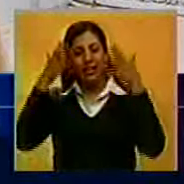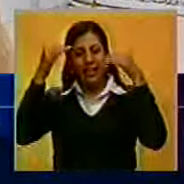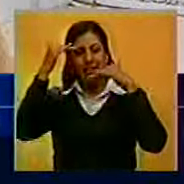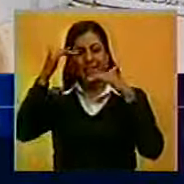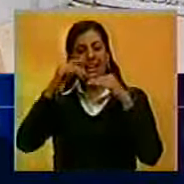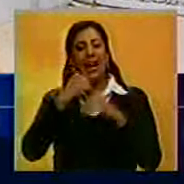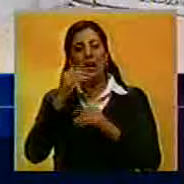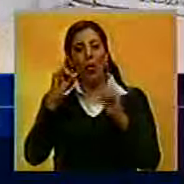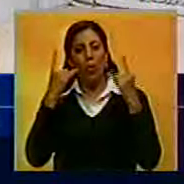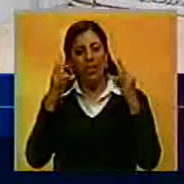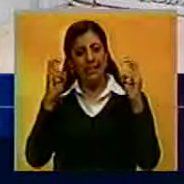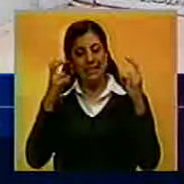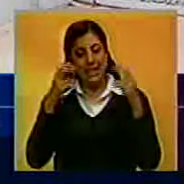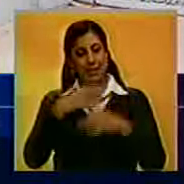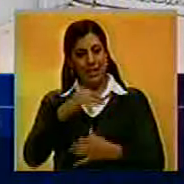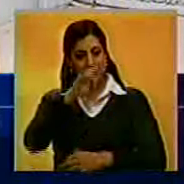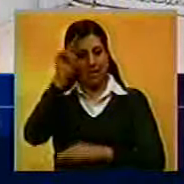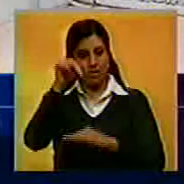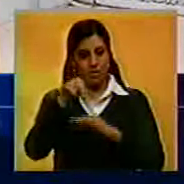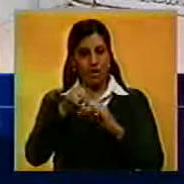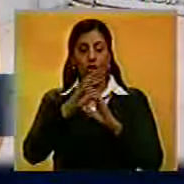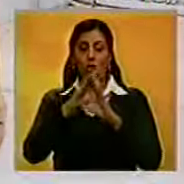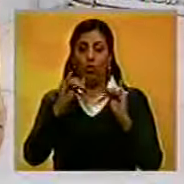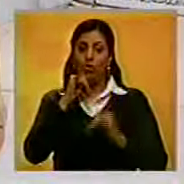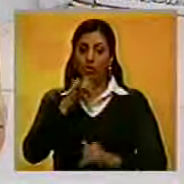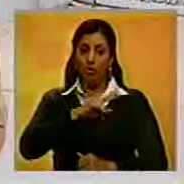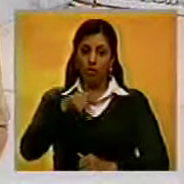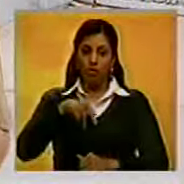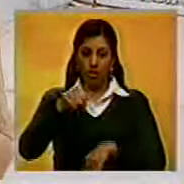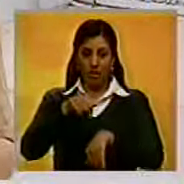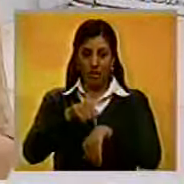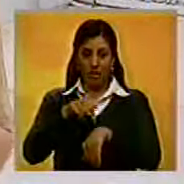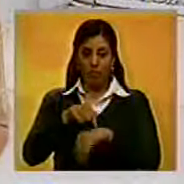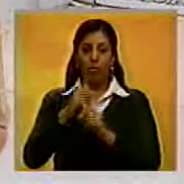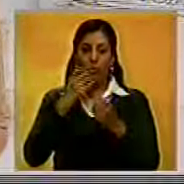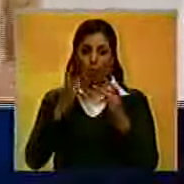otros temas urgentes de interés nacional. Esta es toda la información que tenemos por los momentos, regresamos al pase a los estudios.